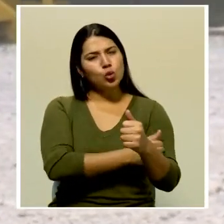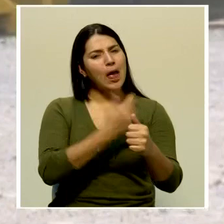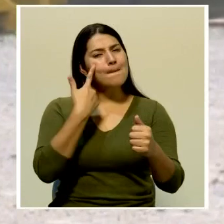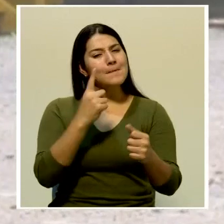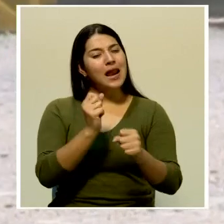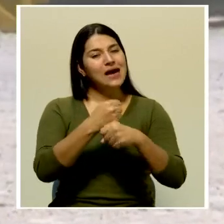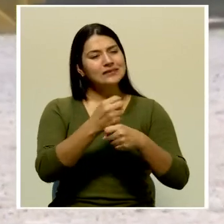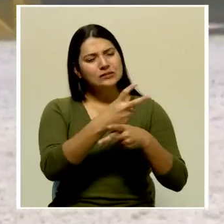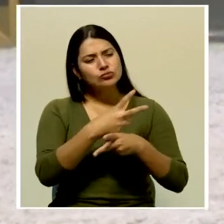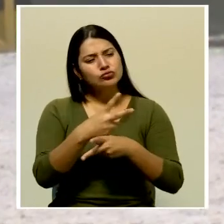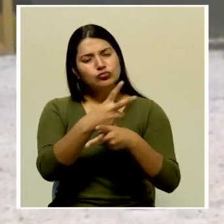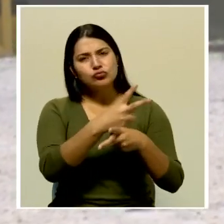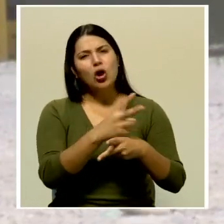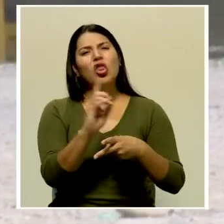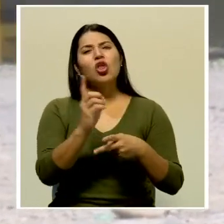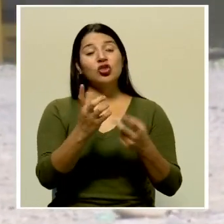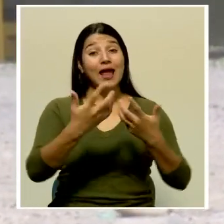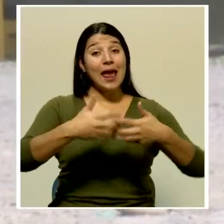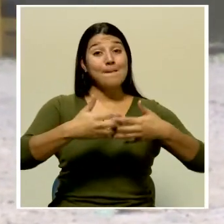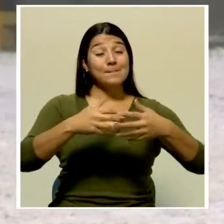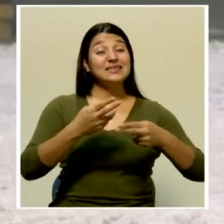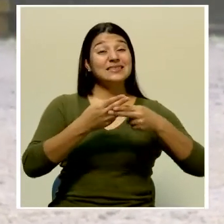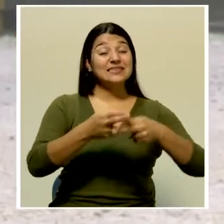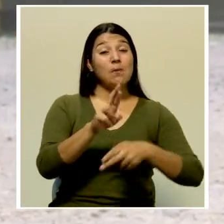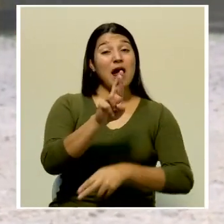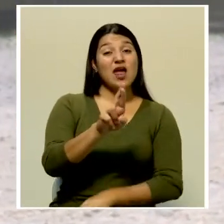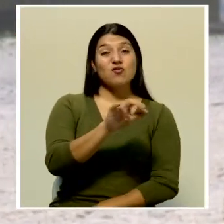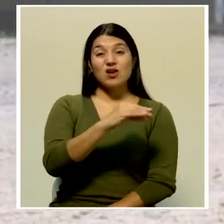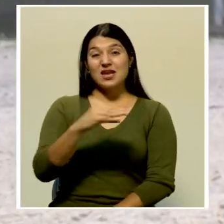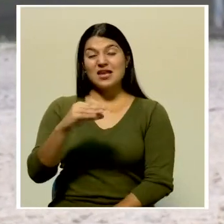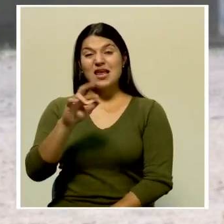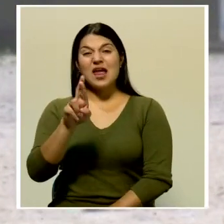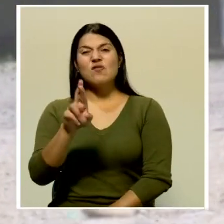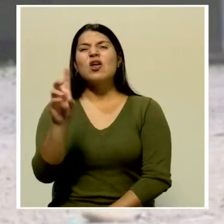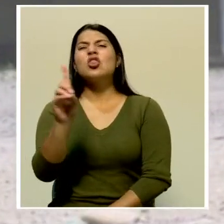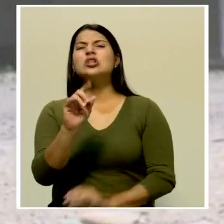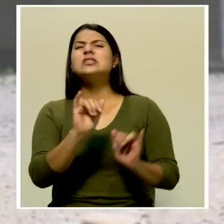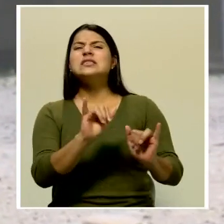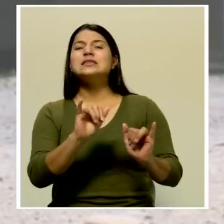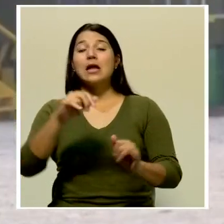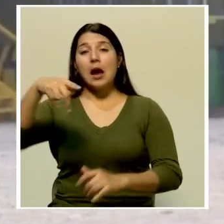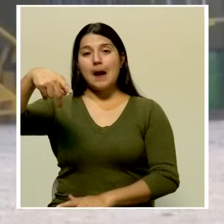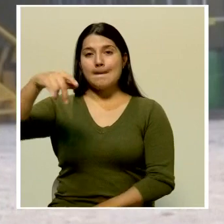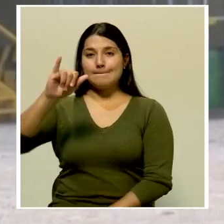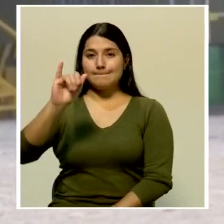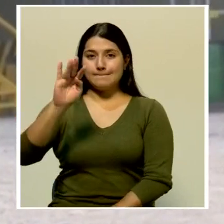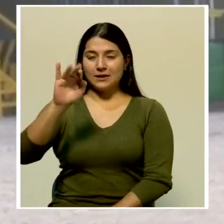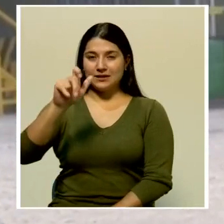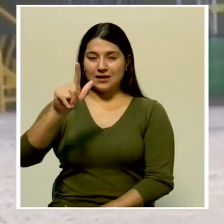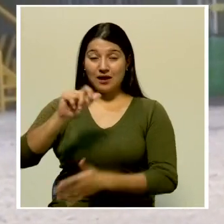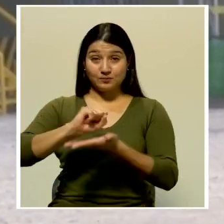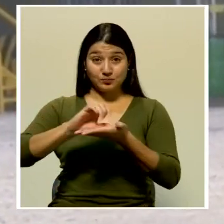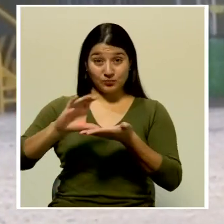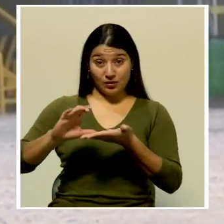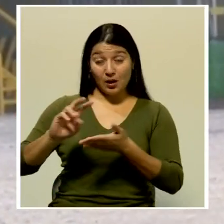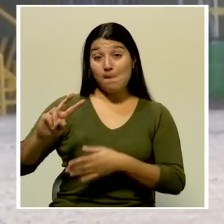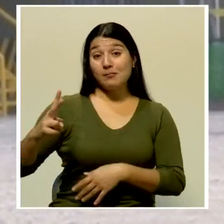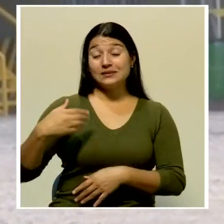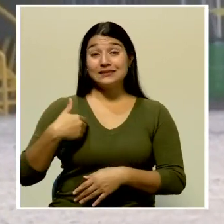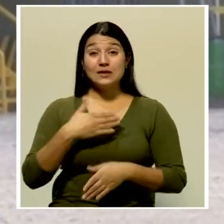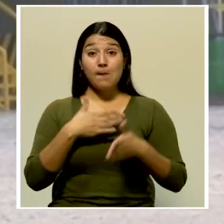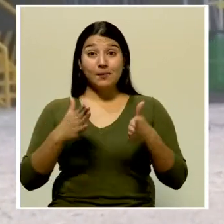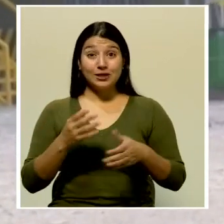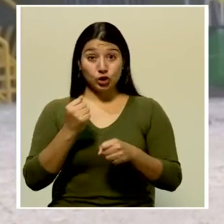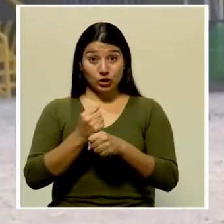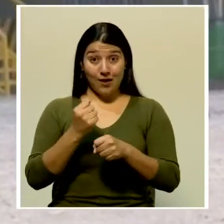empresa exportadora RR ubicada en Pital de San Carlos. El viceministro de Trabajo, Ricardo Marín, aseguró que